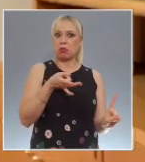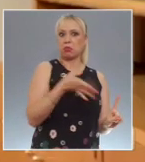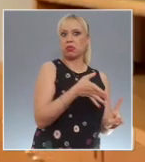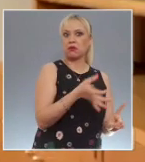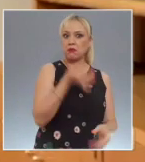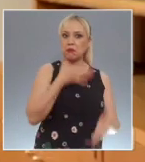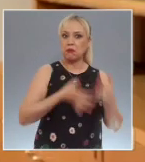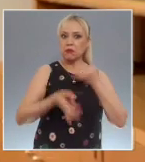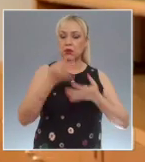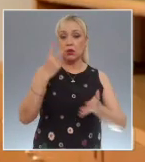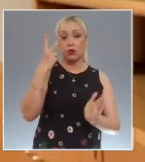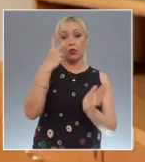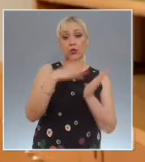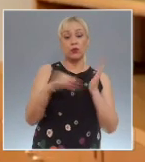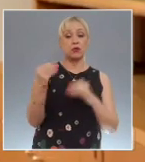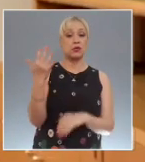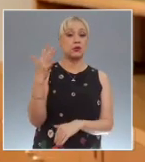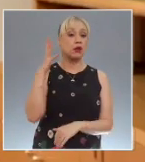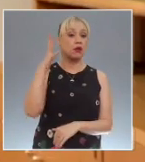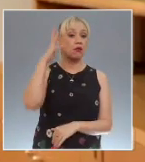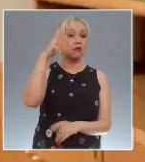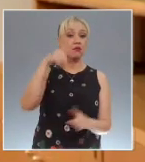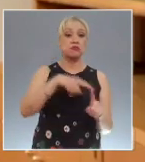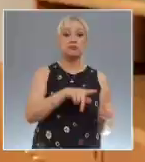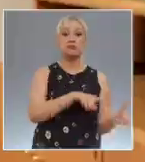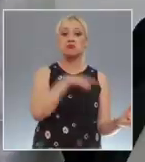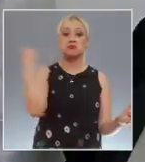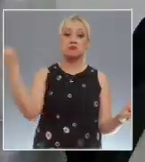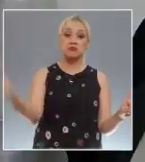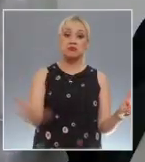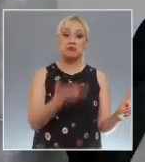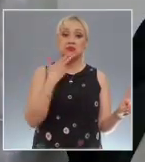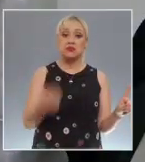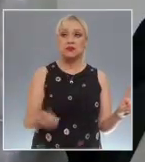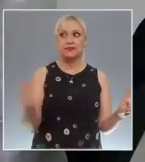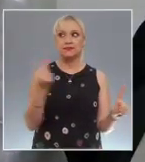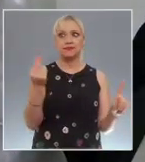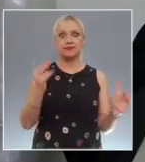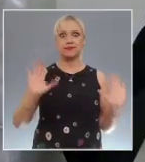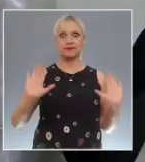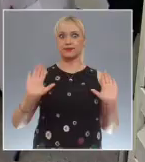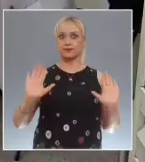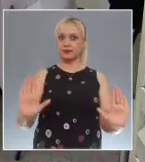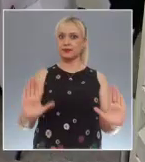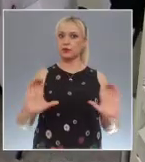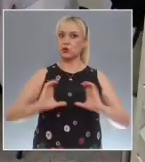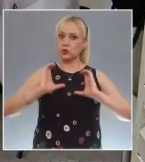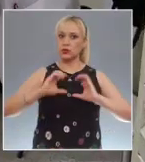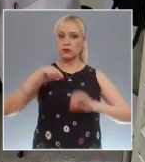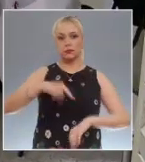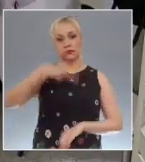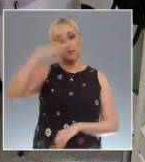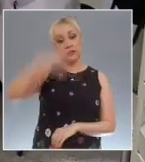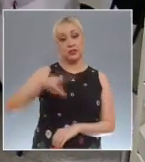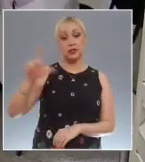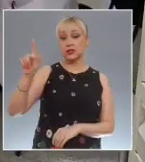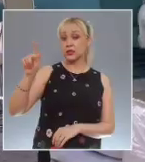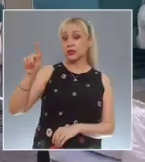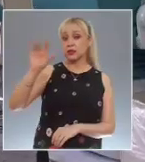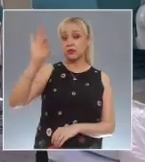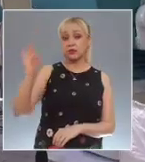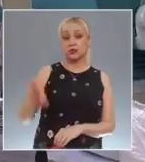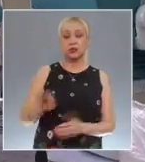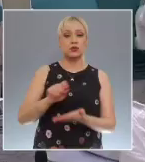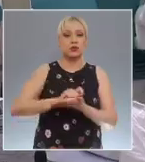por lo que se requiere un plan de acción global coordinado para abordarlo. En el caso de México se estima que el 70% de las prescripciones de